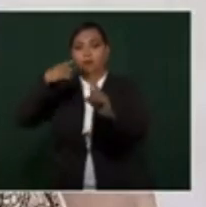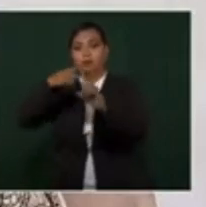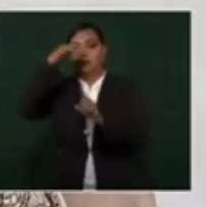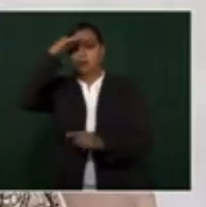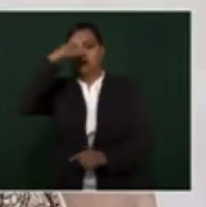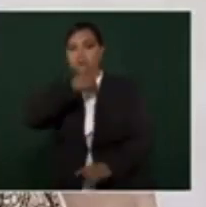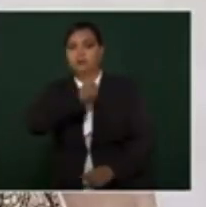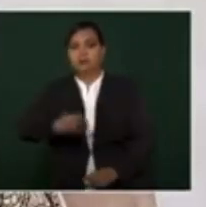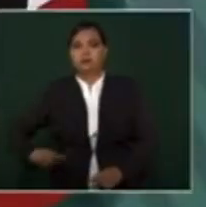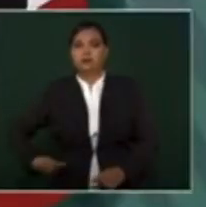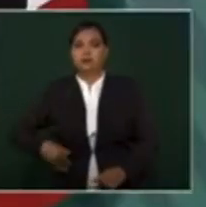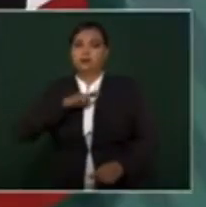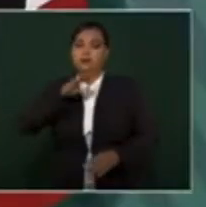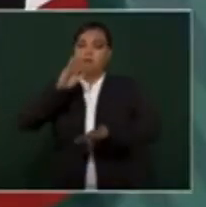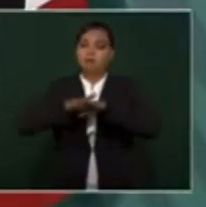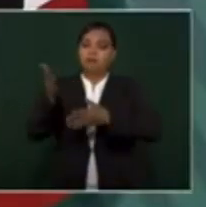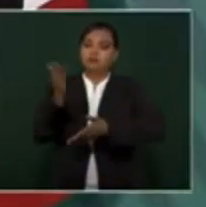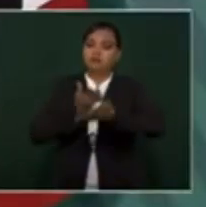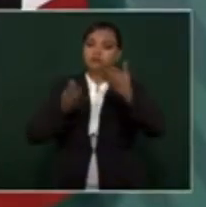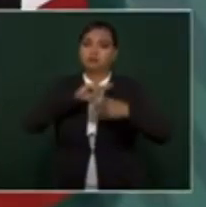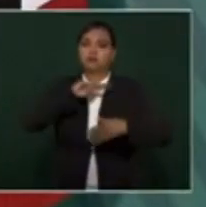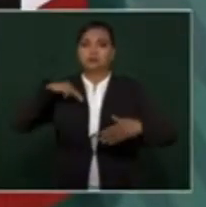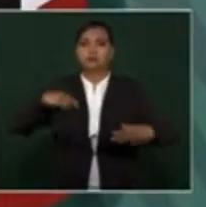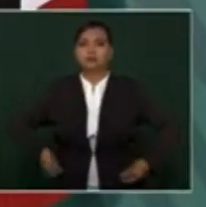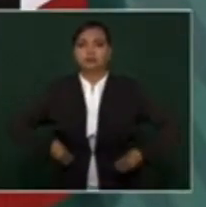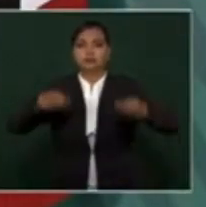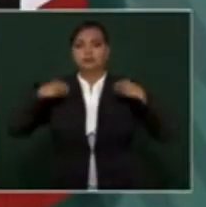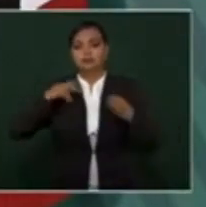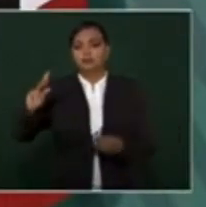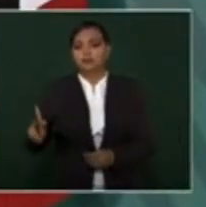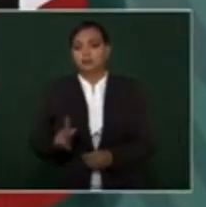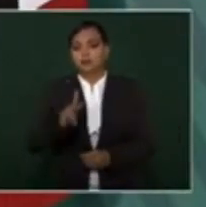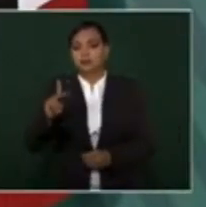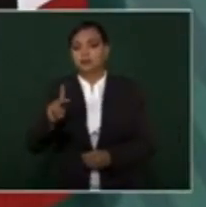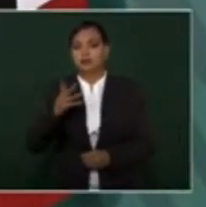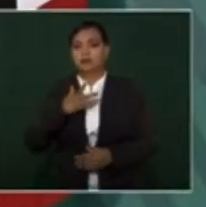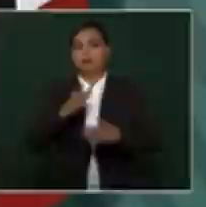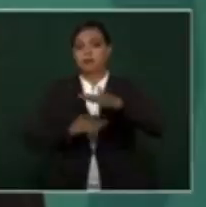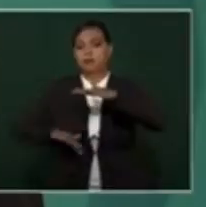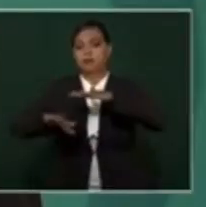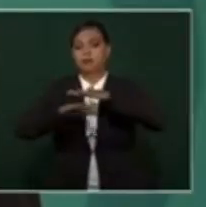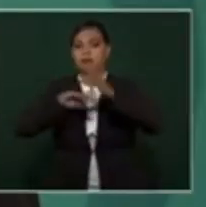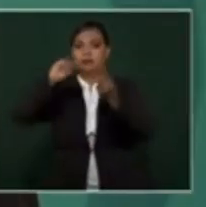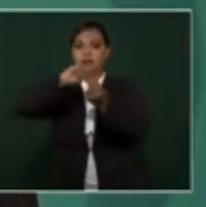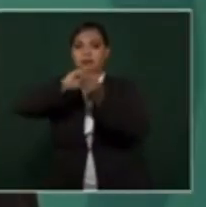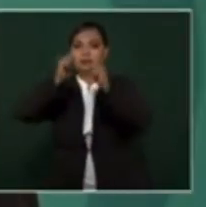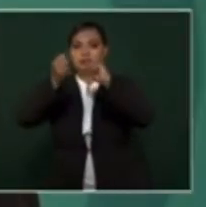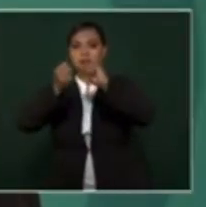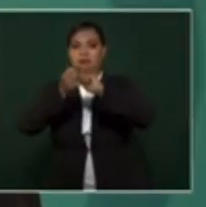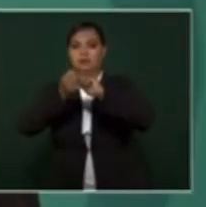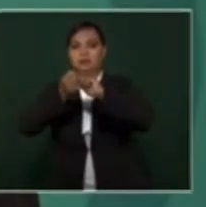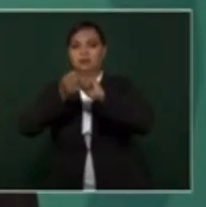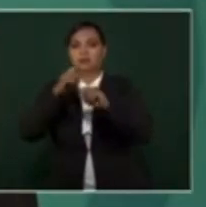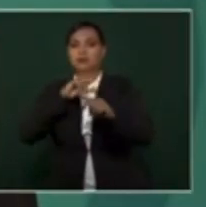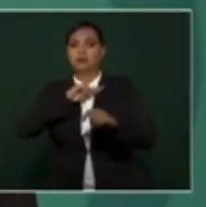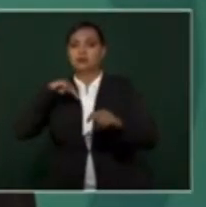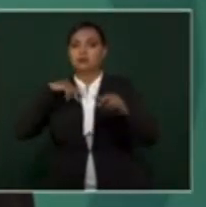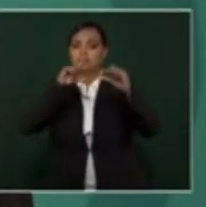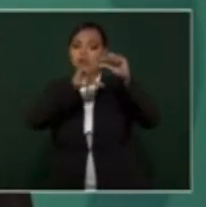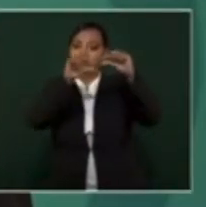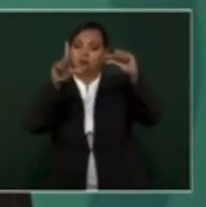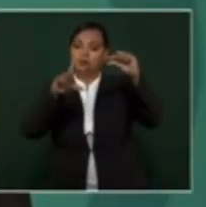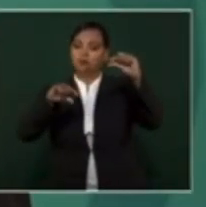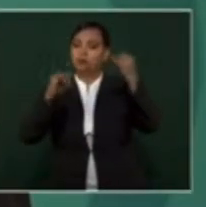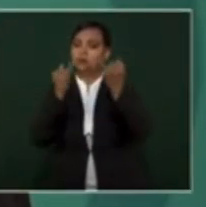presidente, de regenerar nuestra vida pública, consolidar las bases de la transformación en nuestra patria y